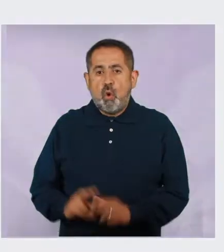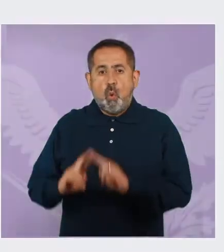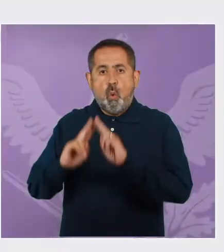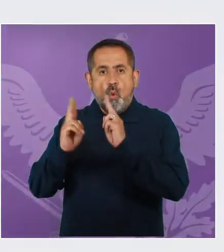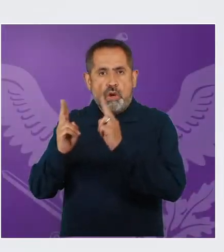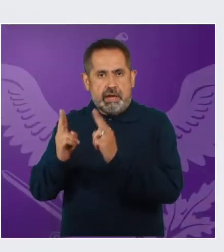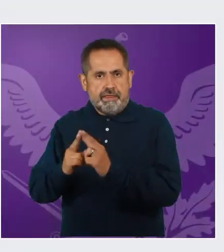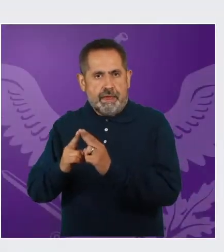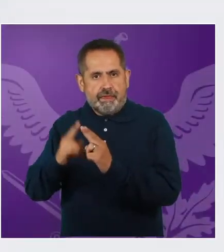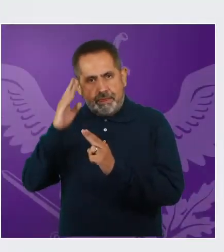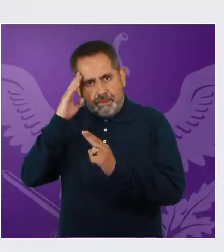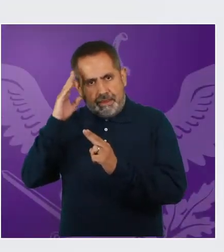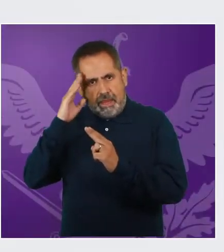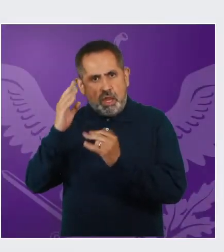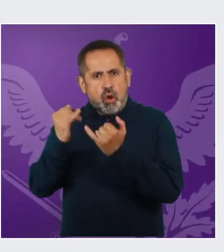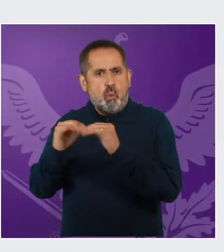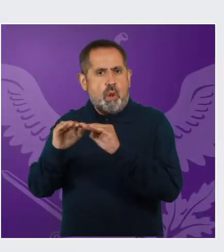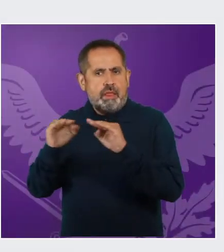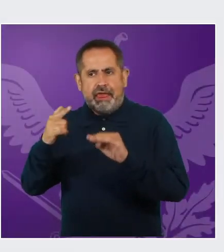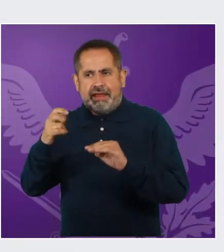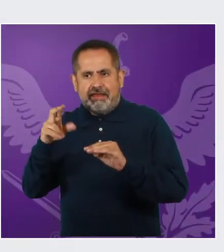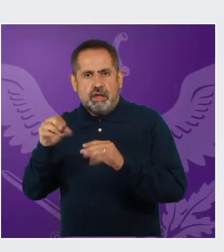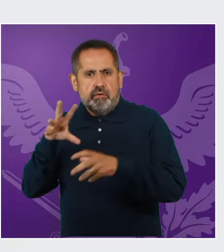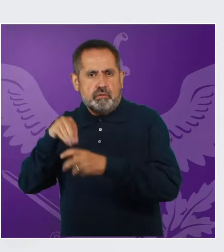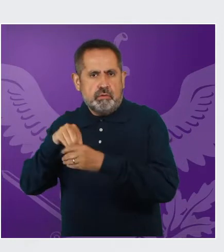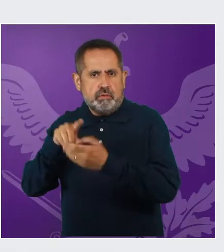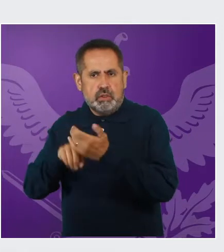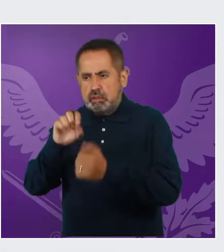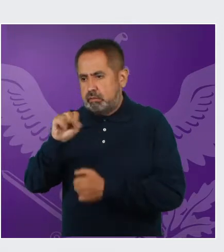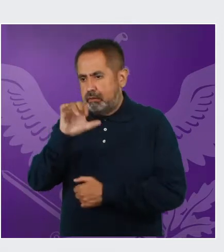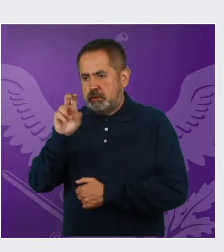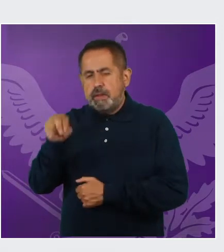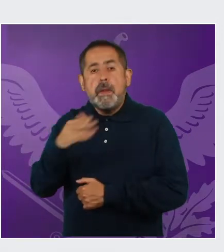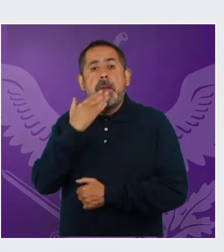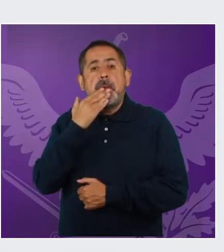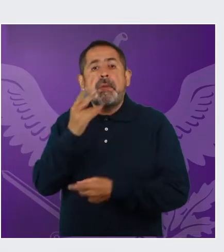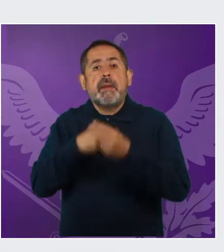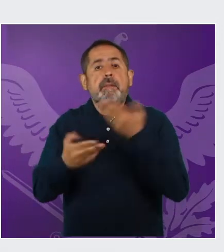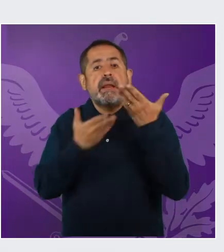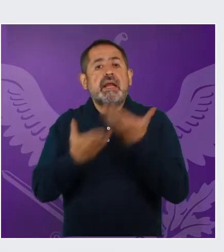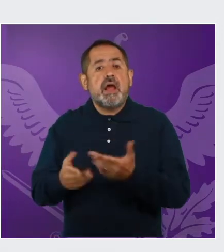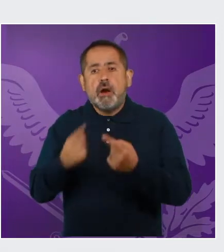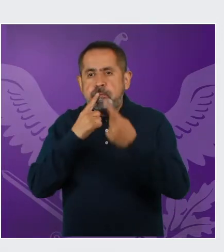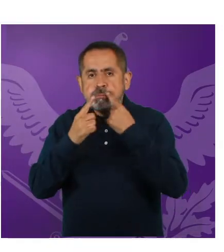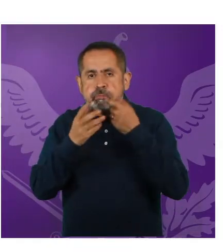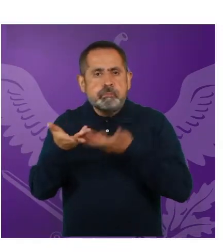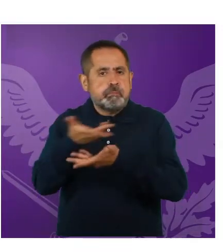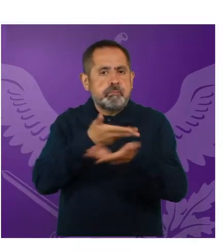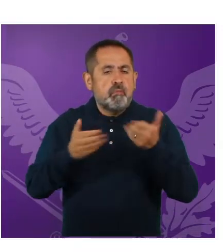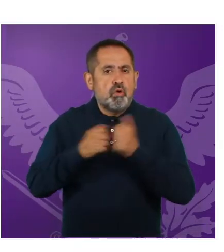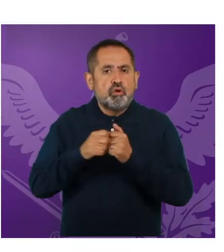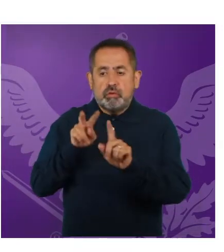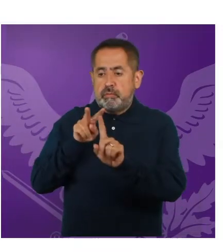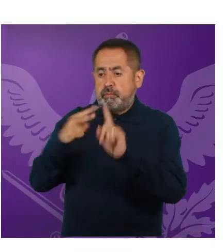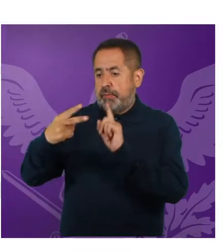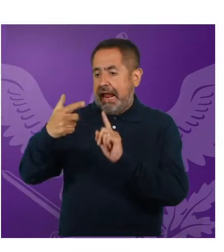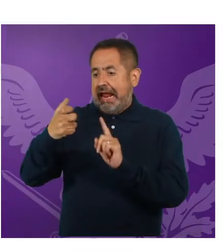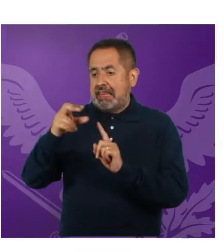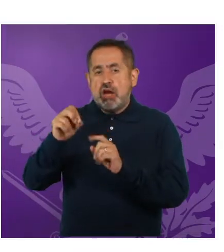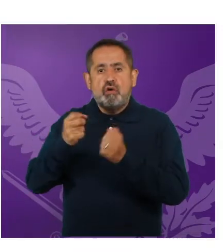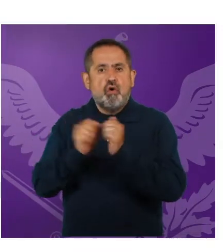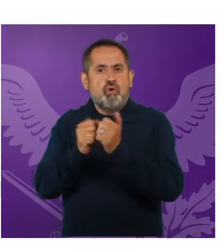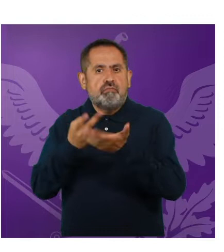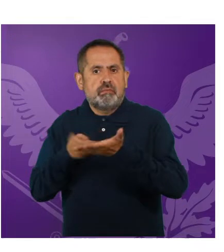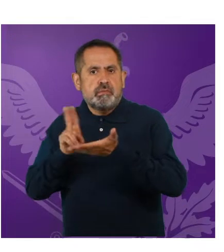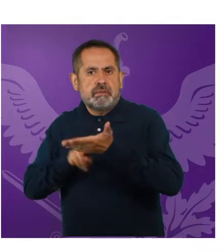La Unidad General de Igualdad de Género de la Suprema Corte de Justicia de la Nación les da la bienvenida al conversatorio Perspectiva de Género